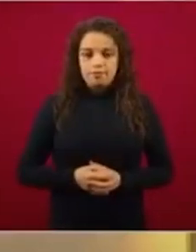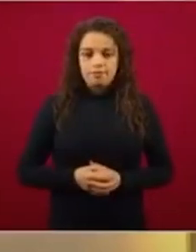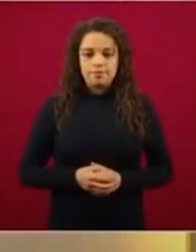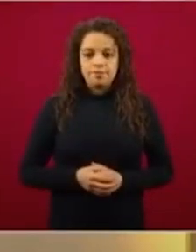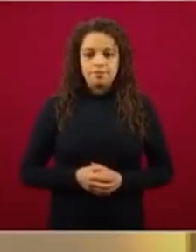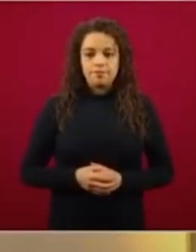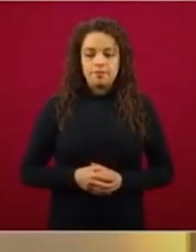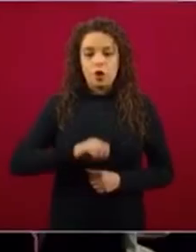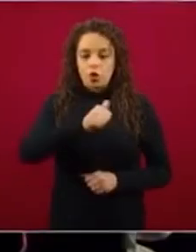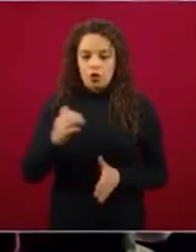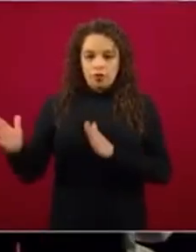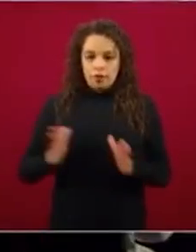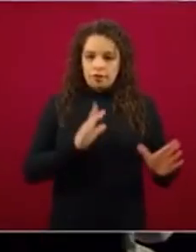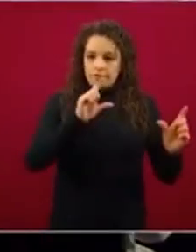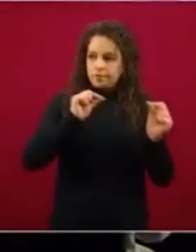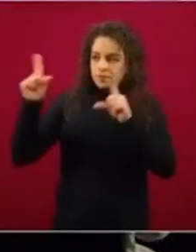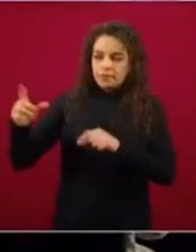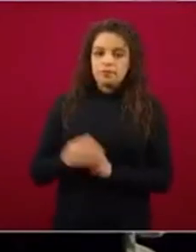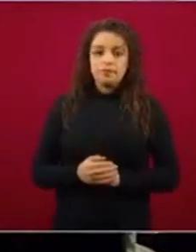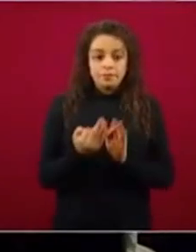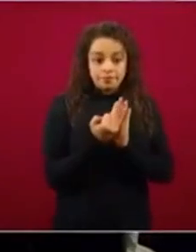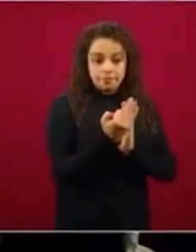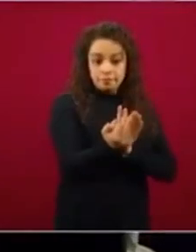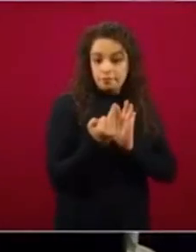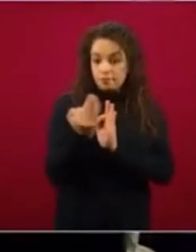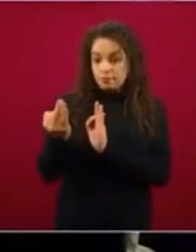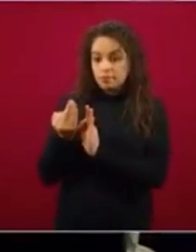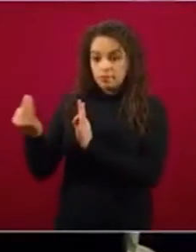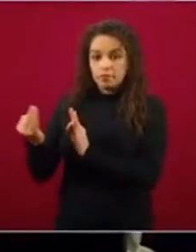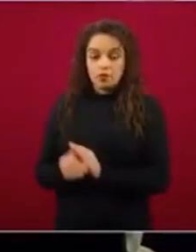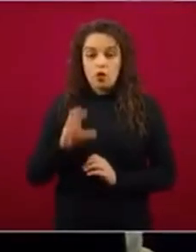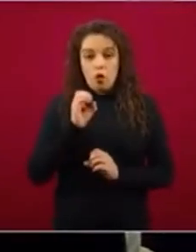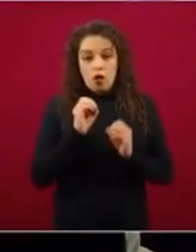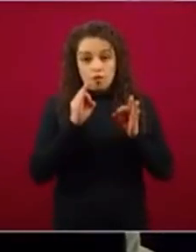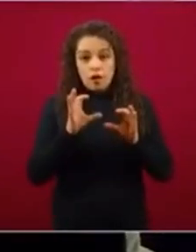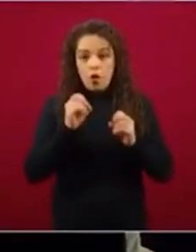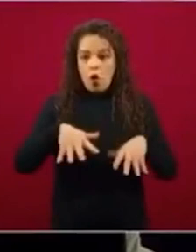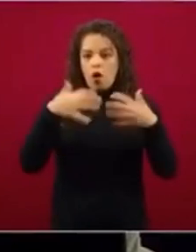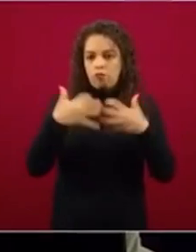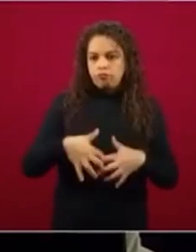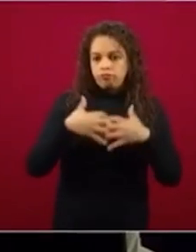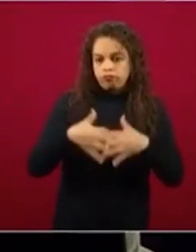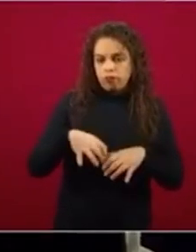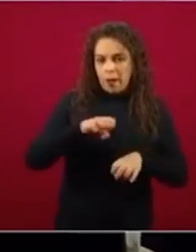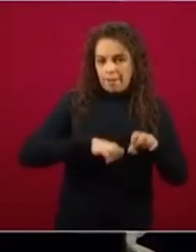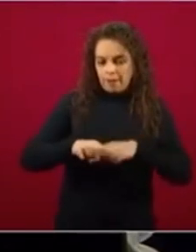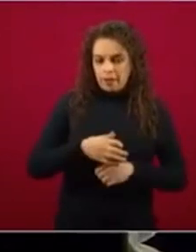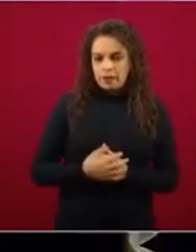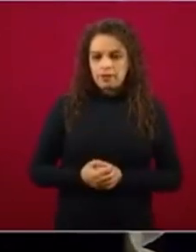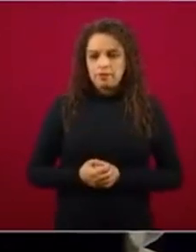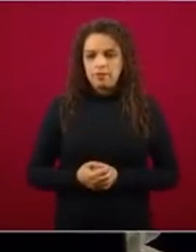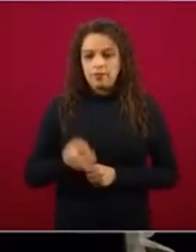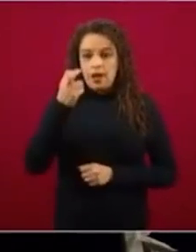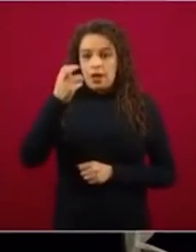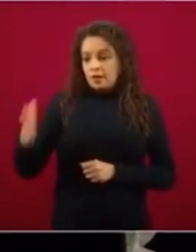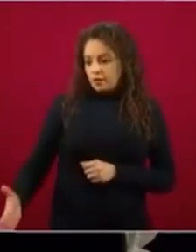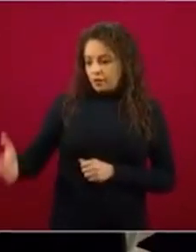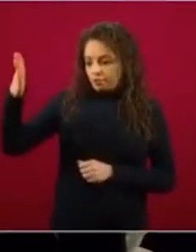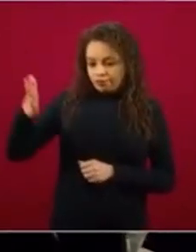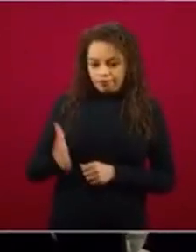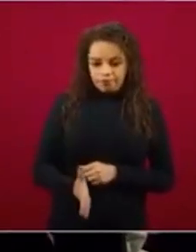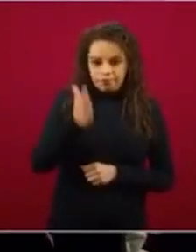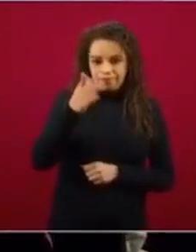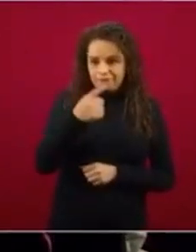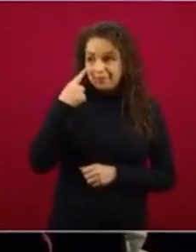Esta sana distancia es en oficinas y áreas de producción, las barreras físicas como la que tenemos aquí que debe de ocurrir. Antes había